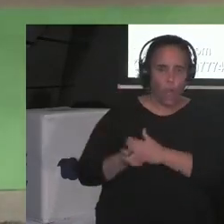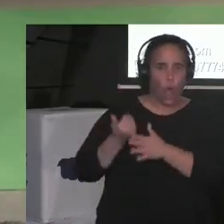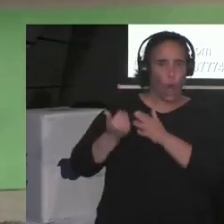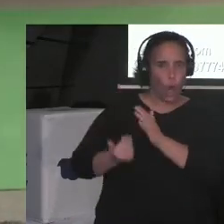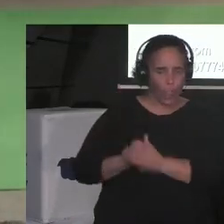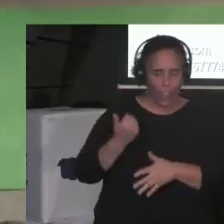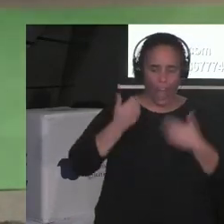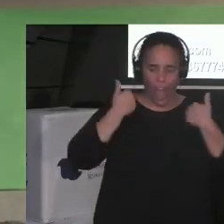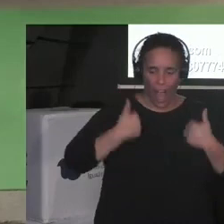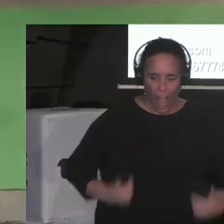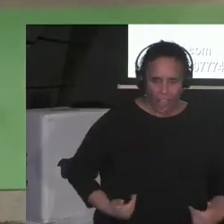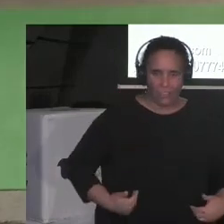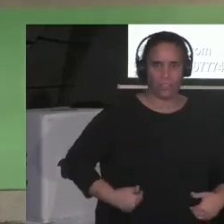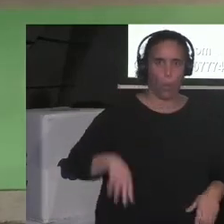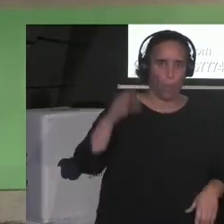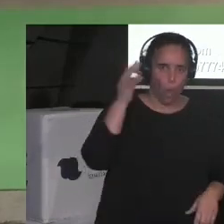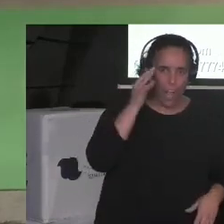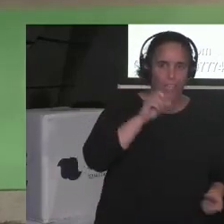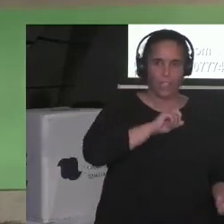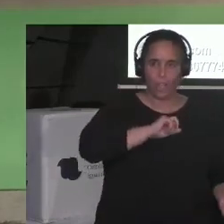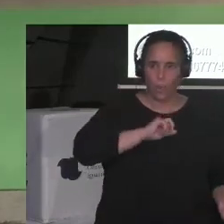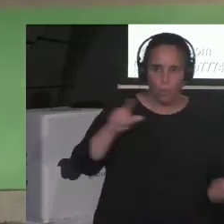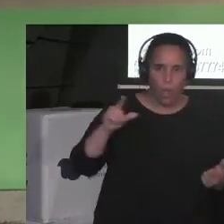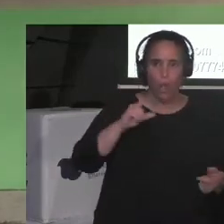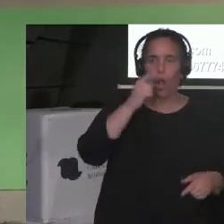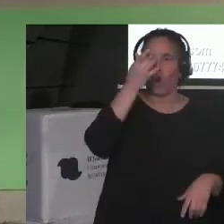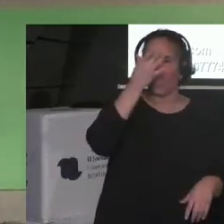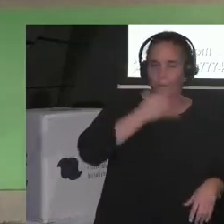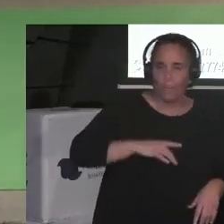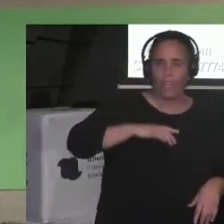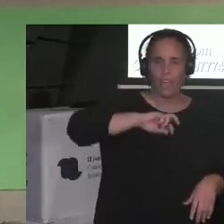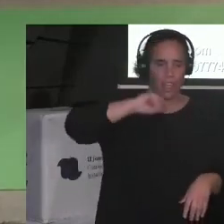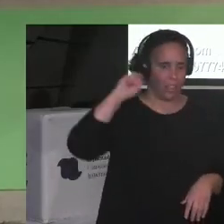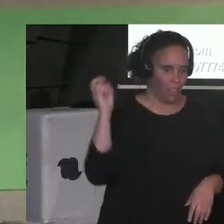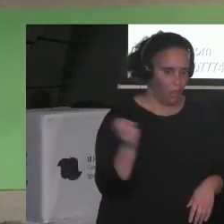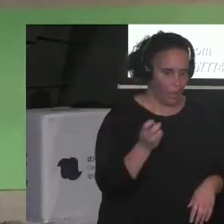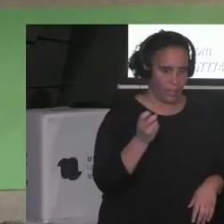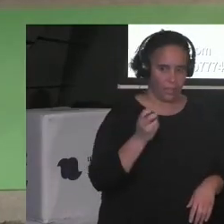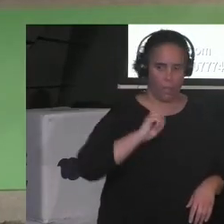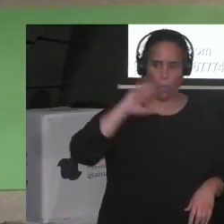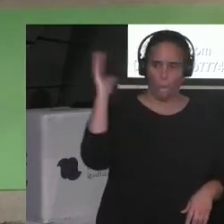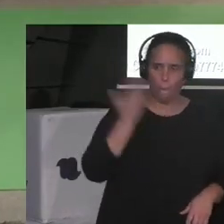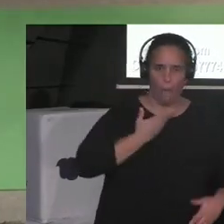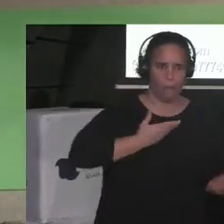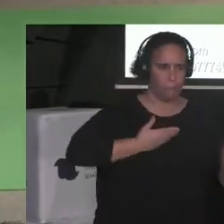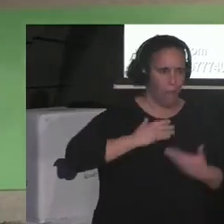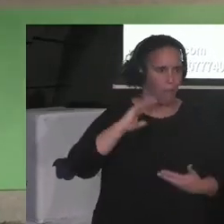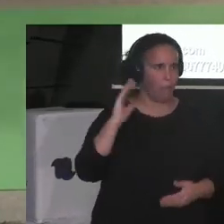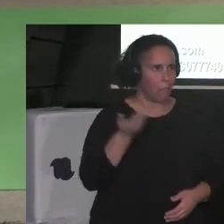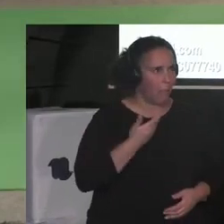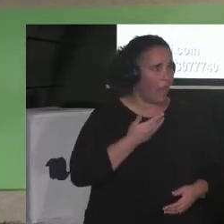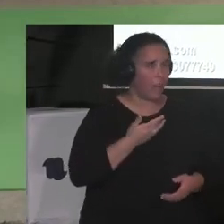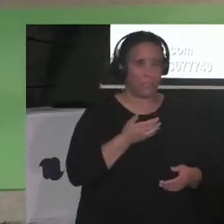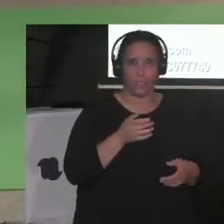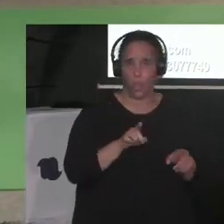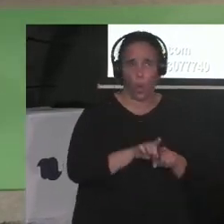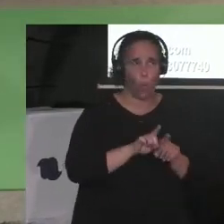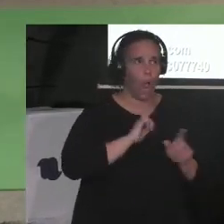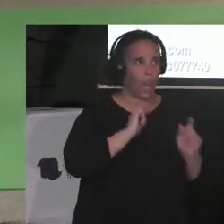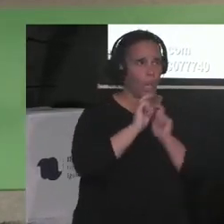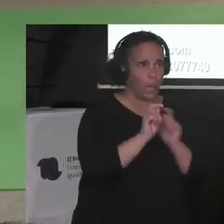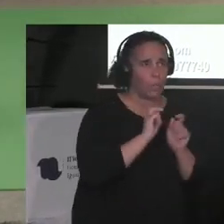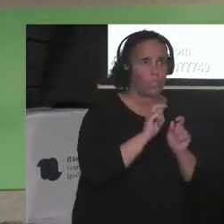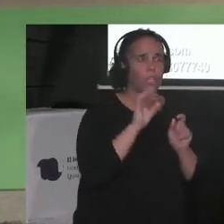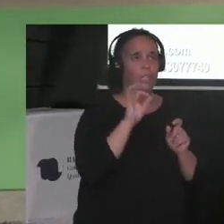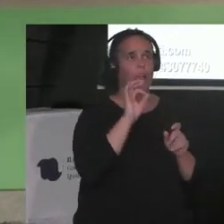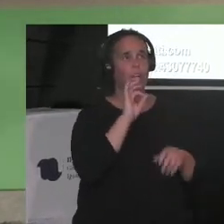migrantes, como cuerpos racializados y diversos, como reporteras, como periodistas, como